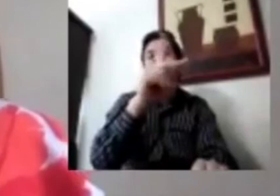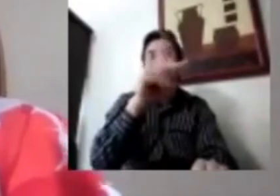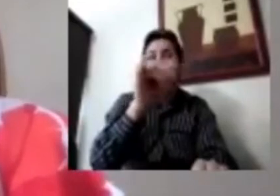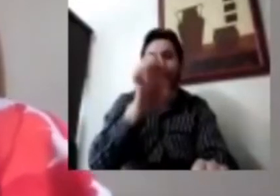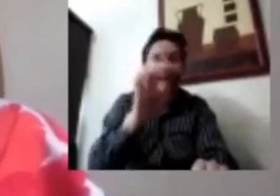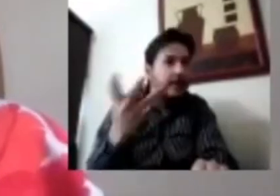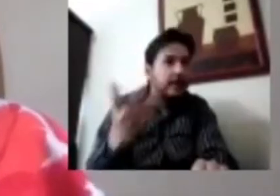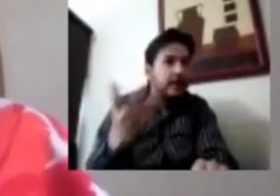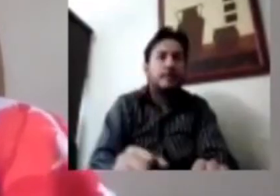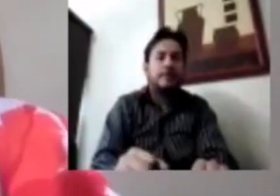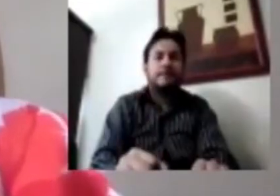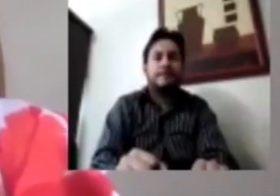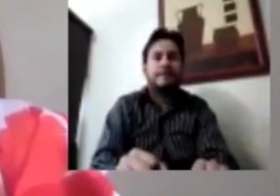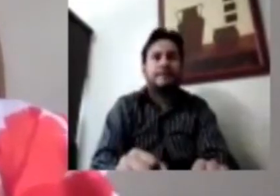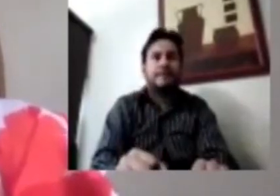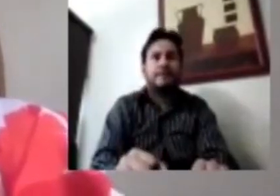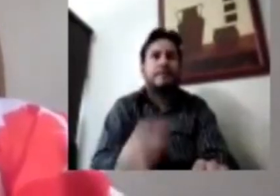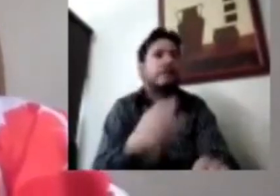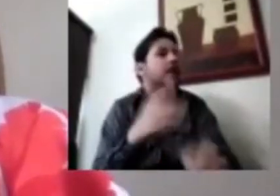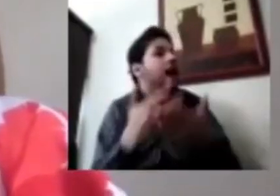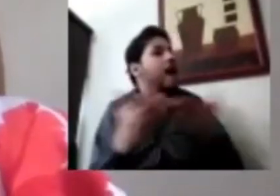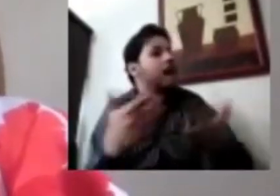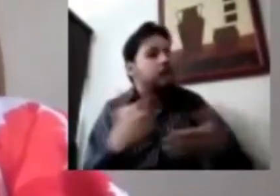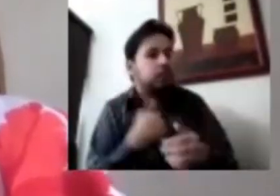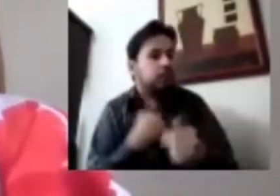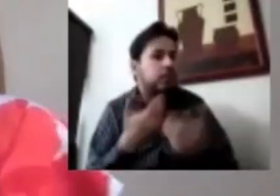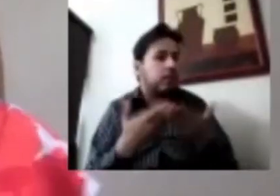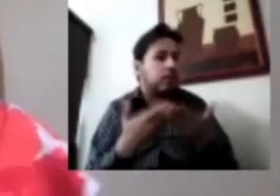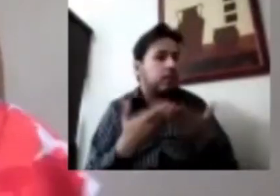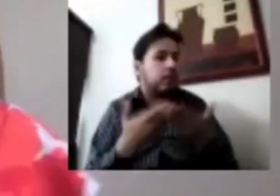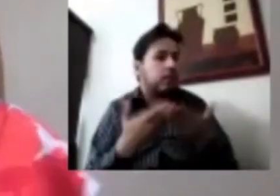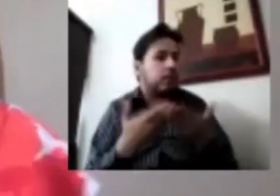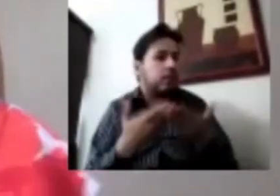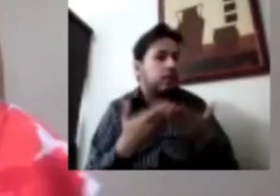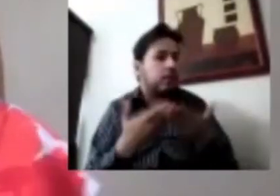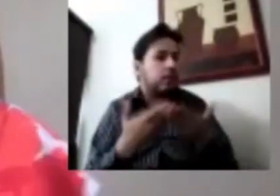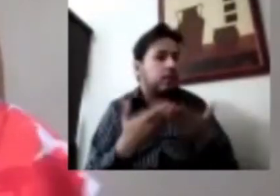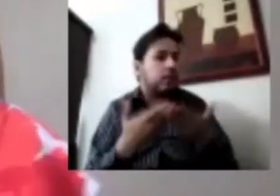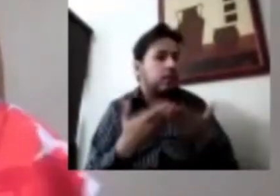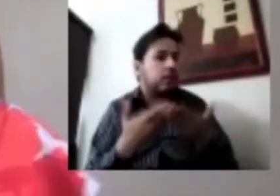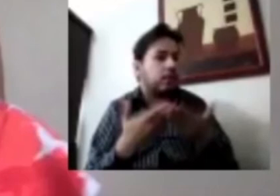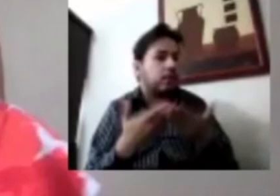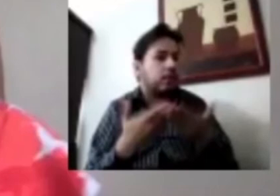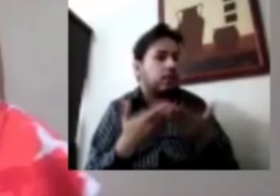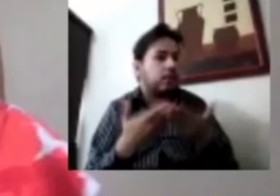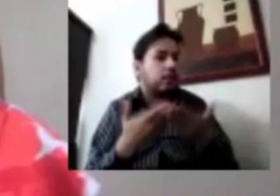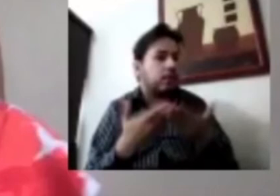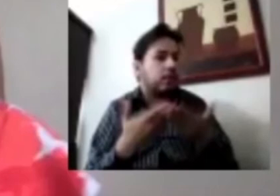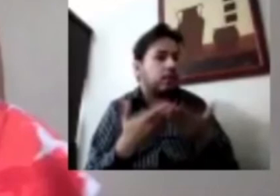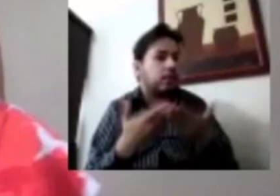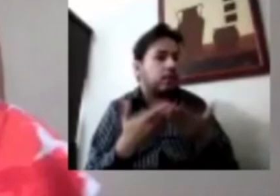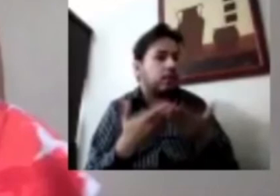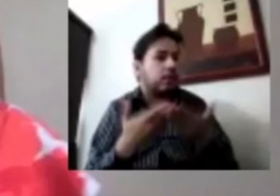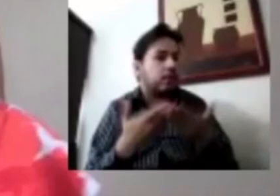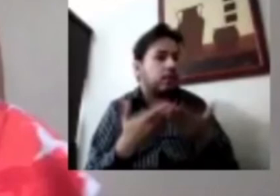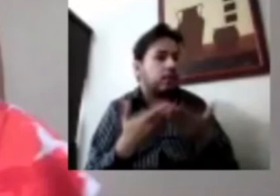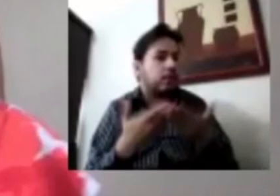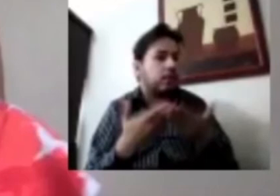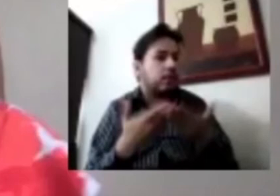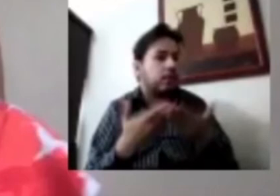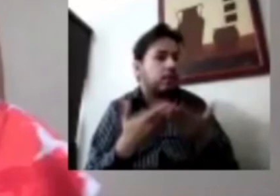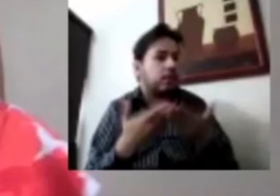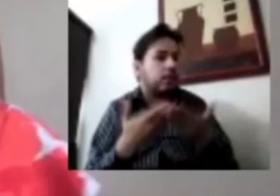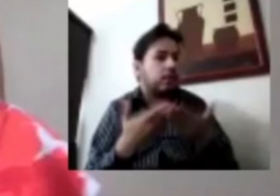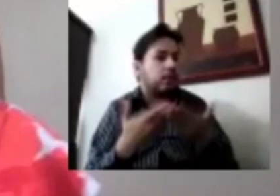En términos de cómo se asocia esta pérdida de empleo o esta desocupación